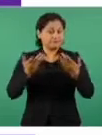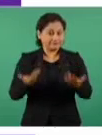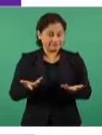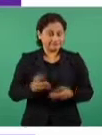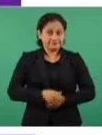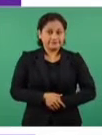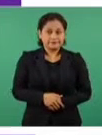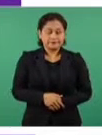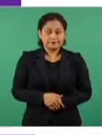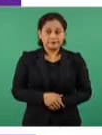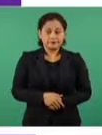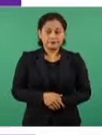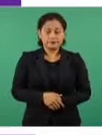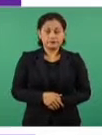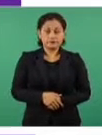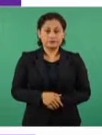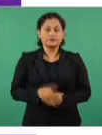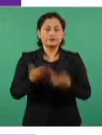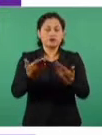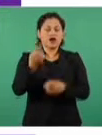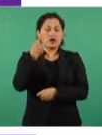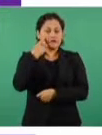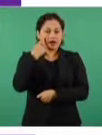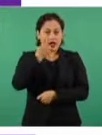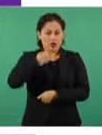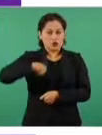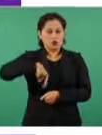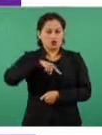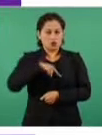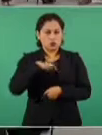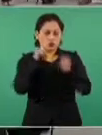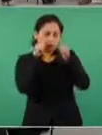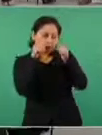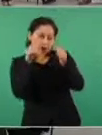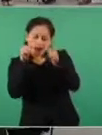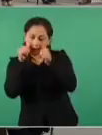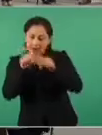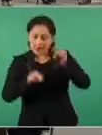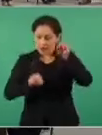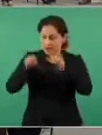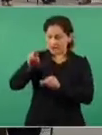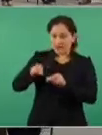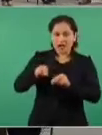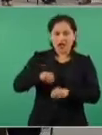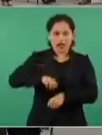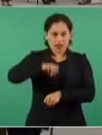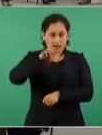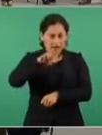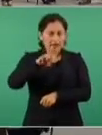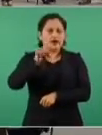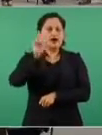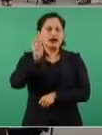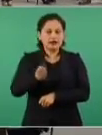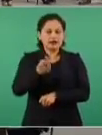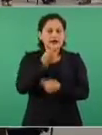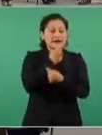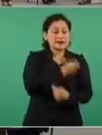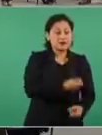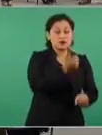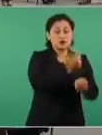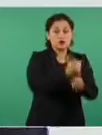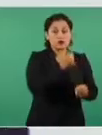indeciso. Si nosotros analizamos por nivel educativo, los niños y las niñas de primaria son los que más quieren regresar.